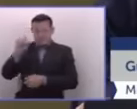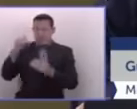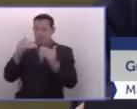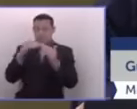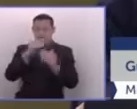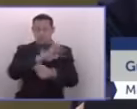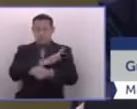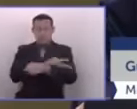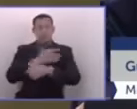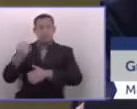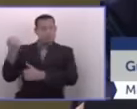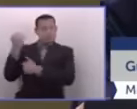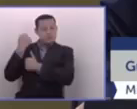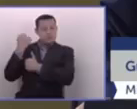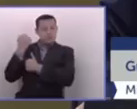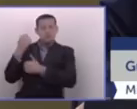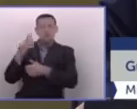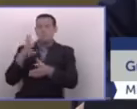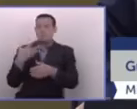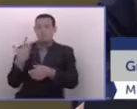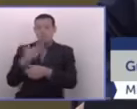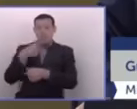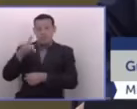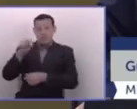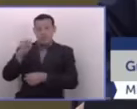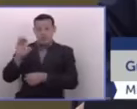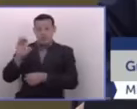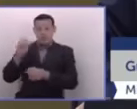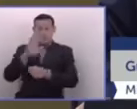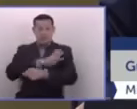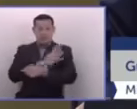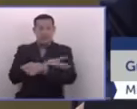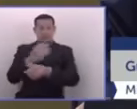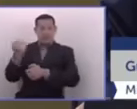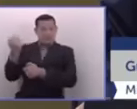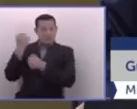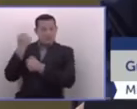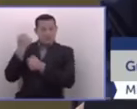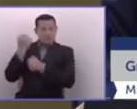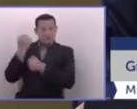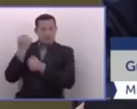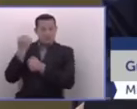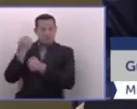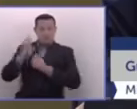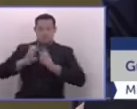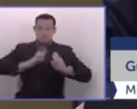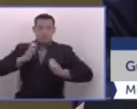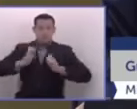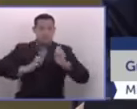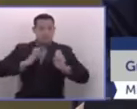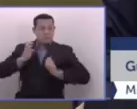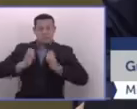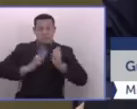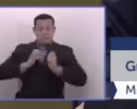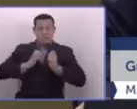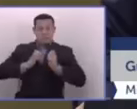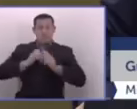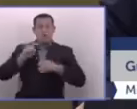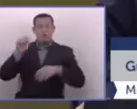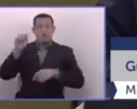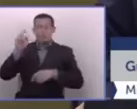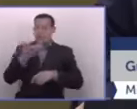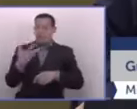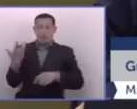Tanto nuestros elementos de la Policía como el Ejército está motivado porque justamente